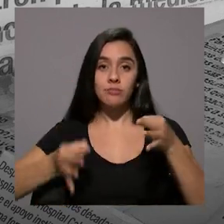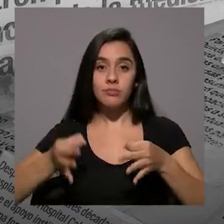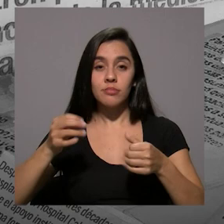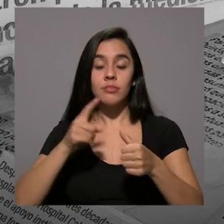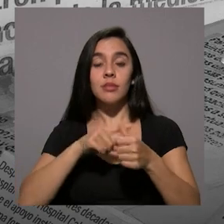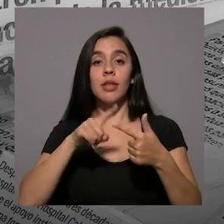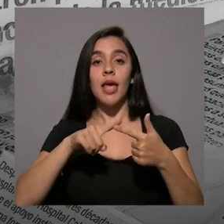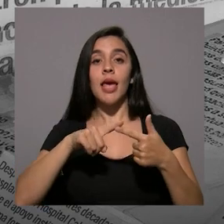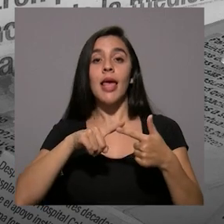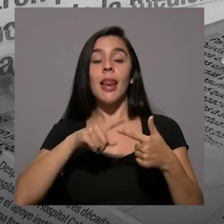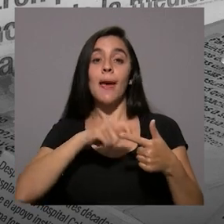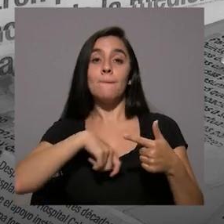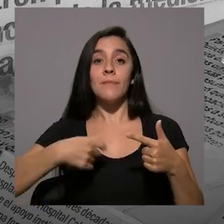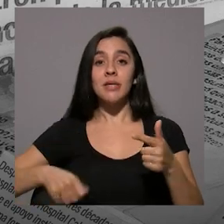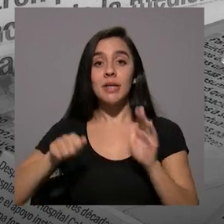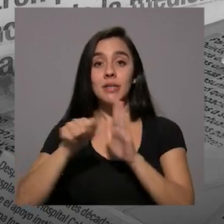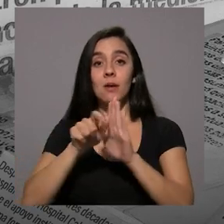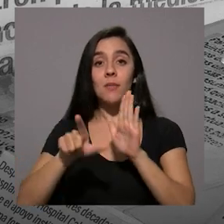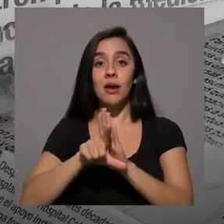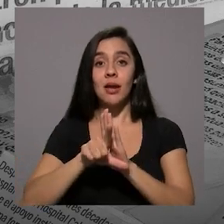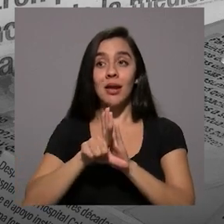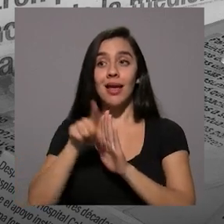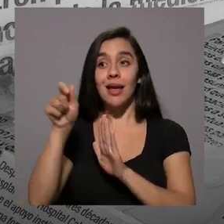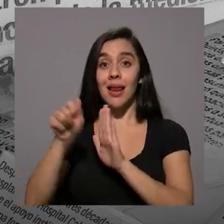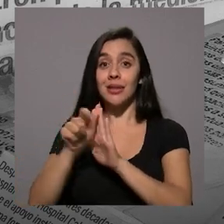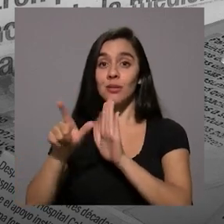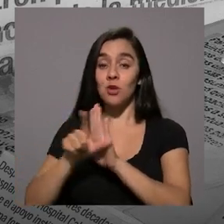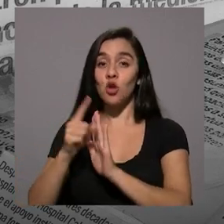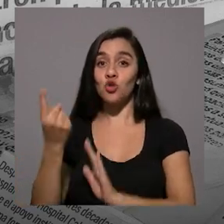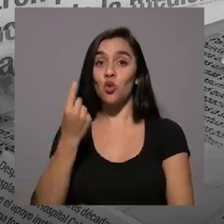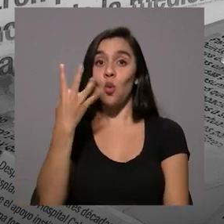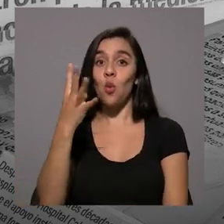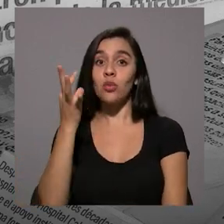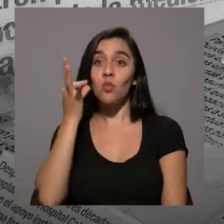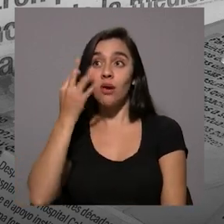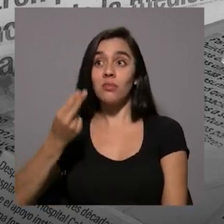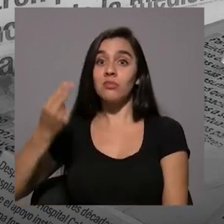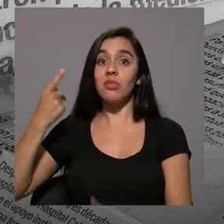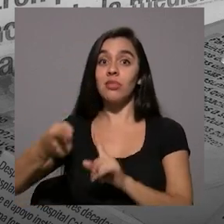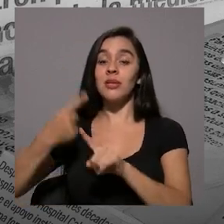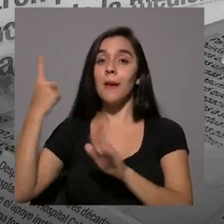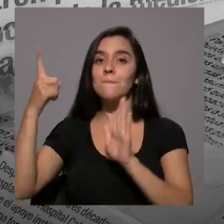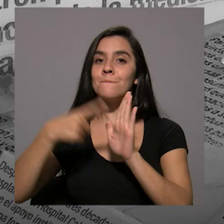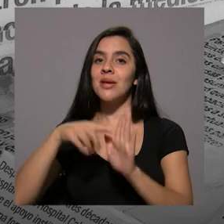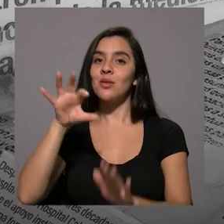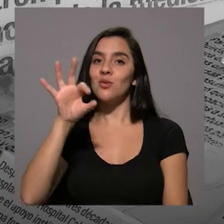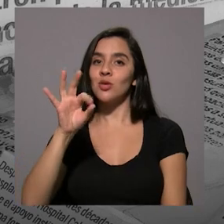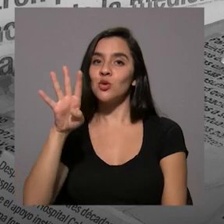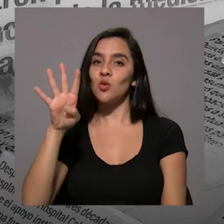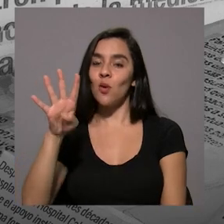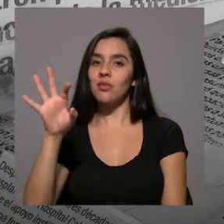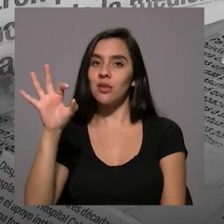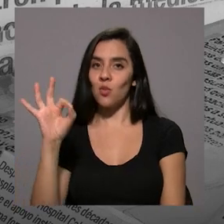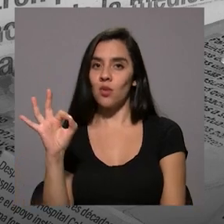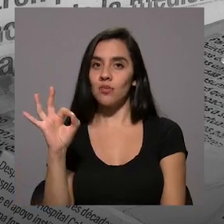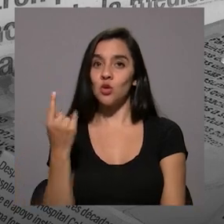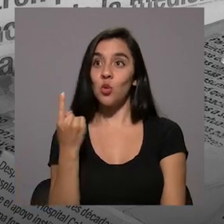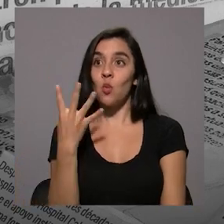de la presidencia de la Asamblea Legislativa. Costa Rica solo ha tenido cuatro mujeres presidentas del Congreso desde 1949.